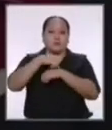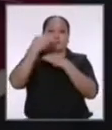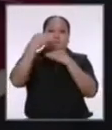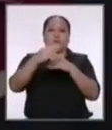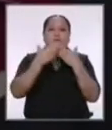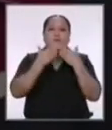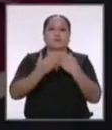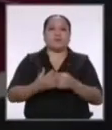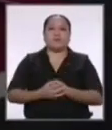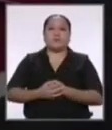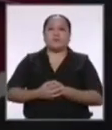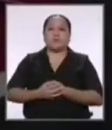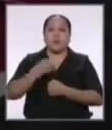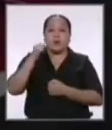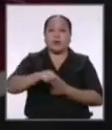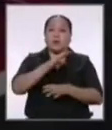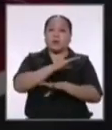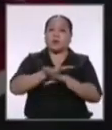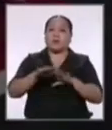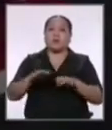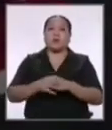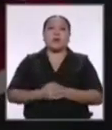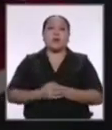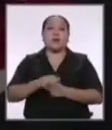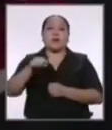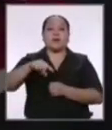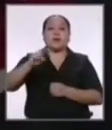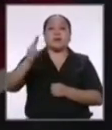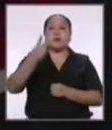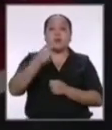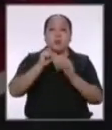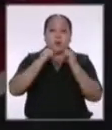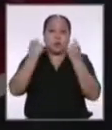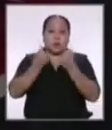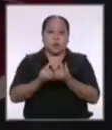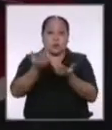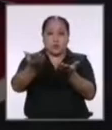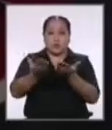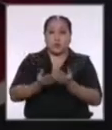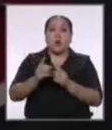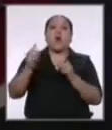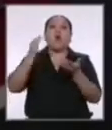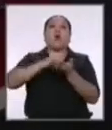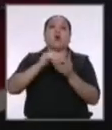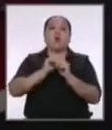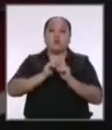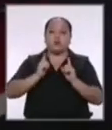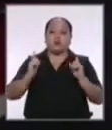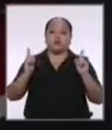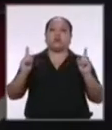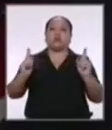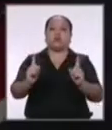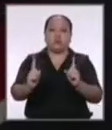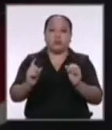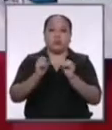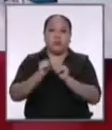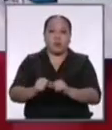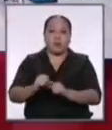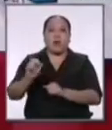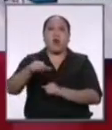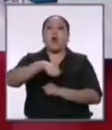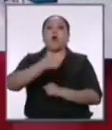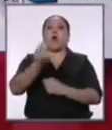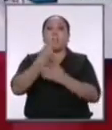muchas gracias con esto hemos cumplido con esta segunda dupla los invitamos a volver a sus lugares para poder proceder con la